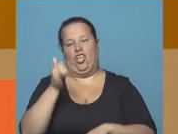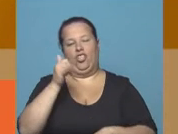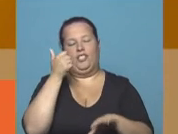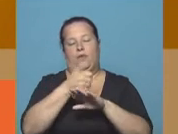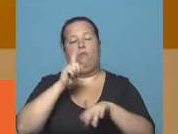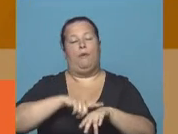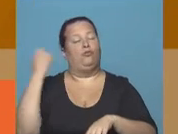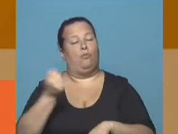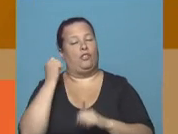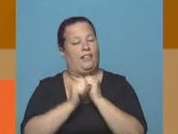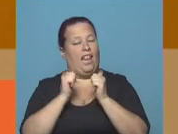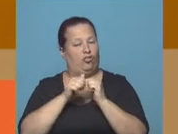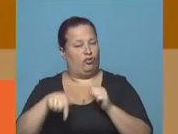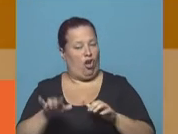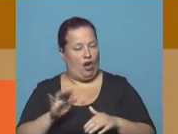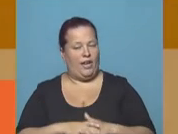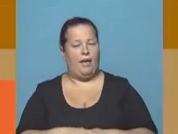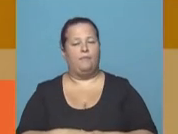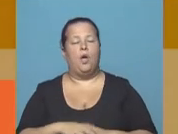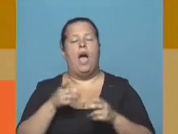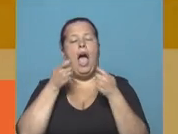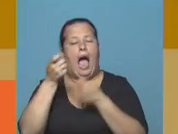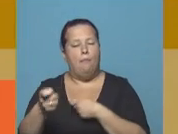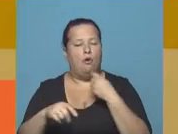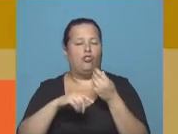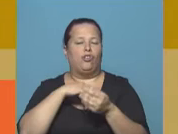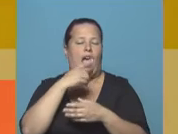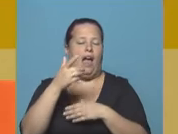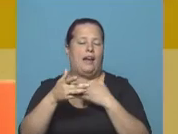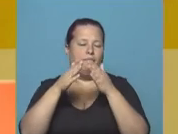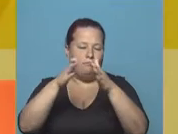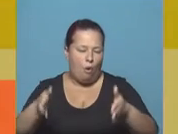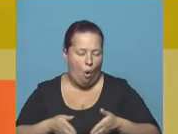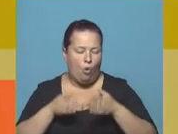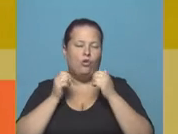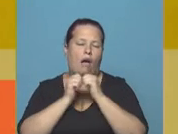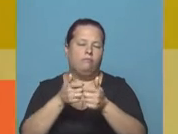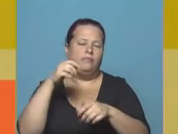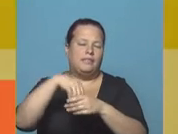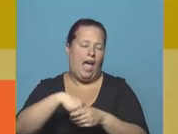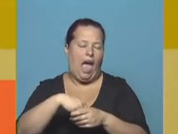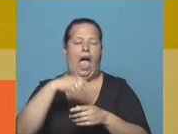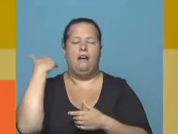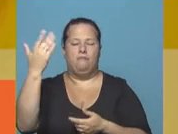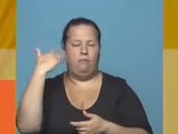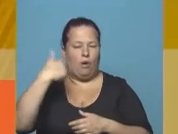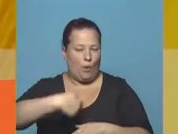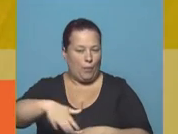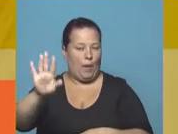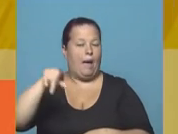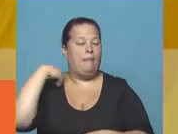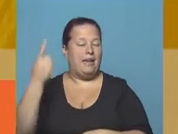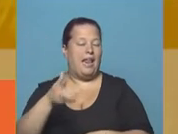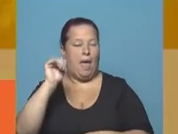acontecimiento histórico como este, acompañar las honras fúnebres y participar en un gran acto que va a hacerse mañana,